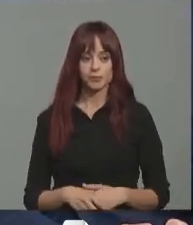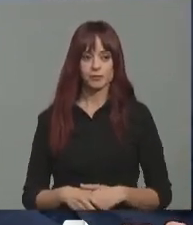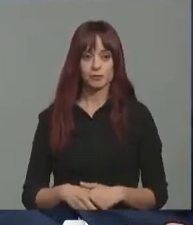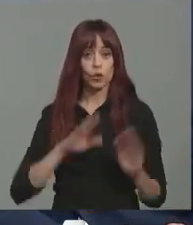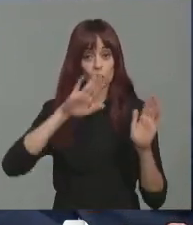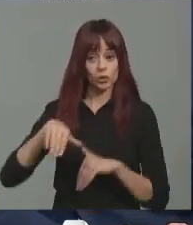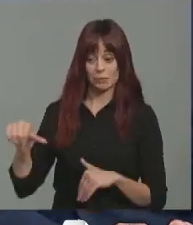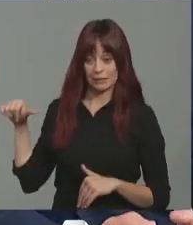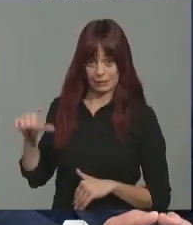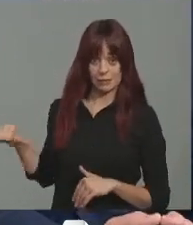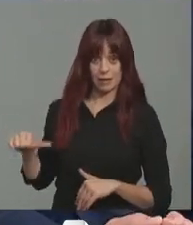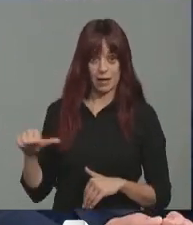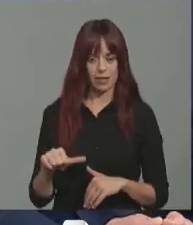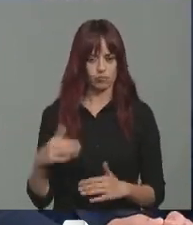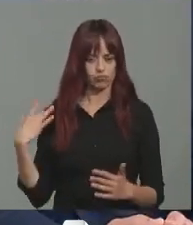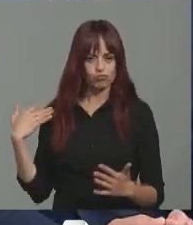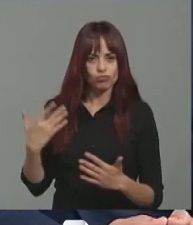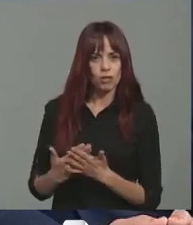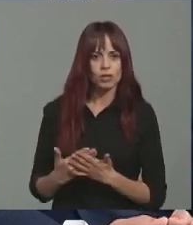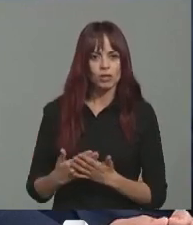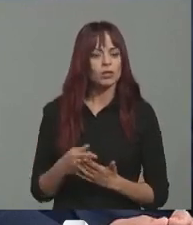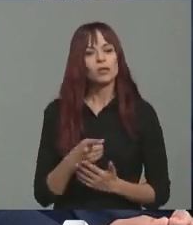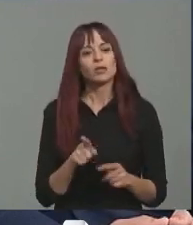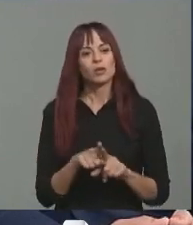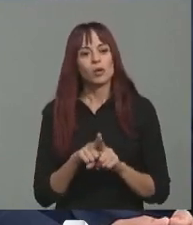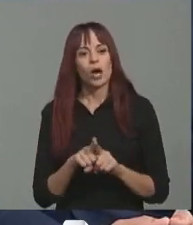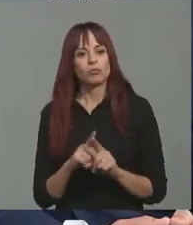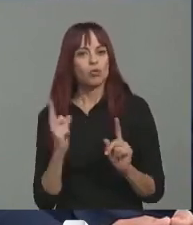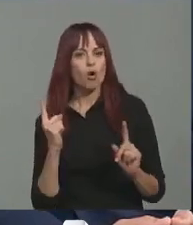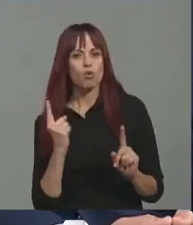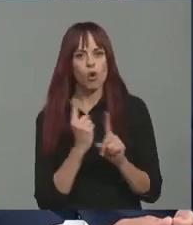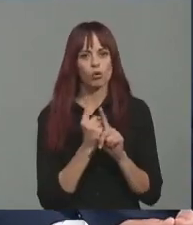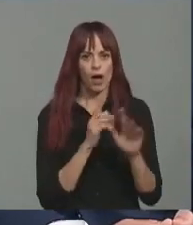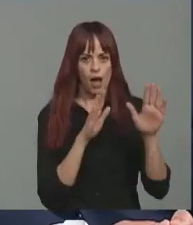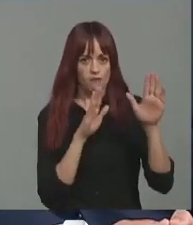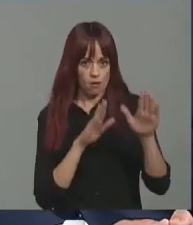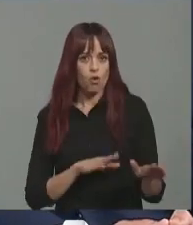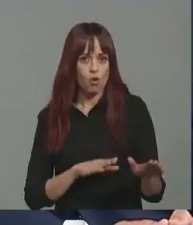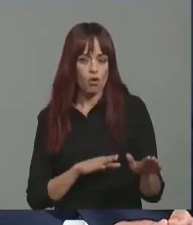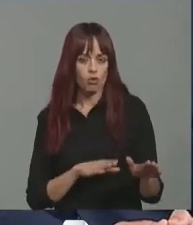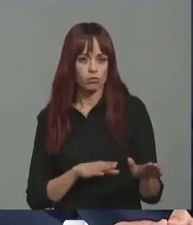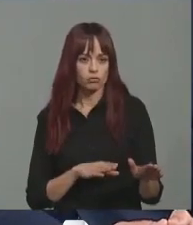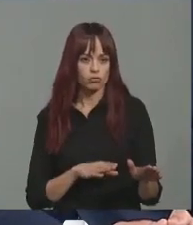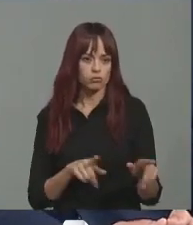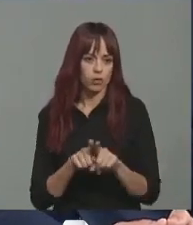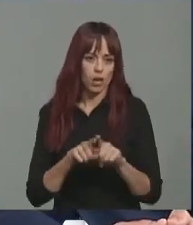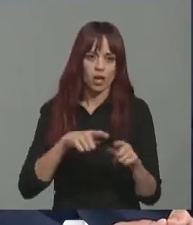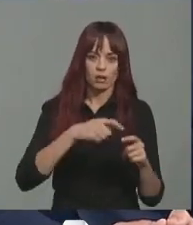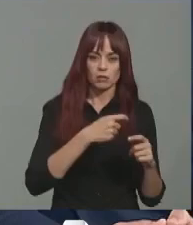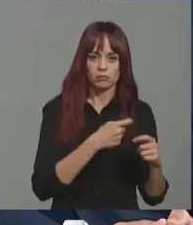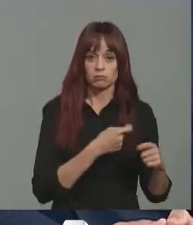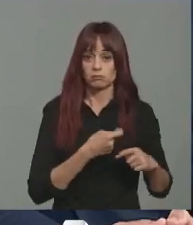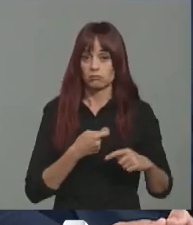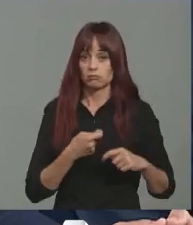semanas yo diría que ha mantenido una ofensiva a favor de un reparto justo de